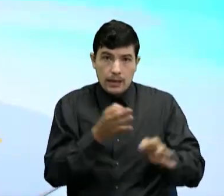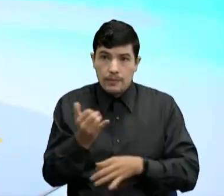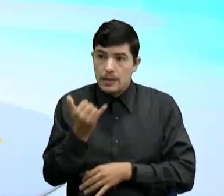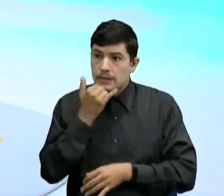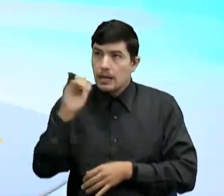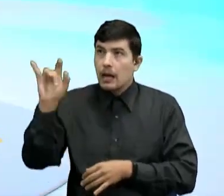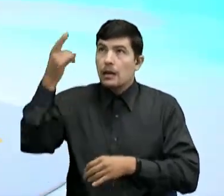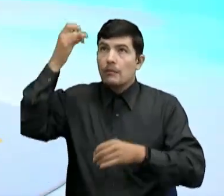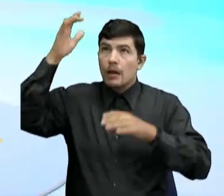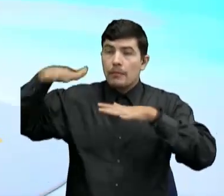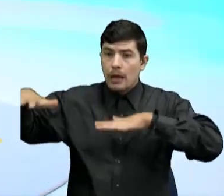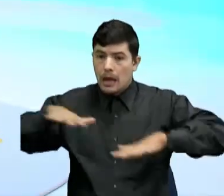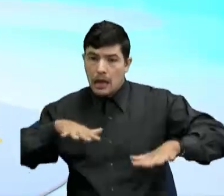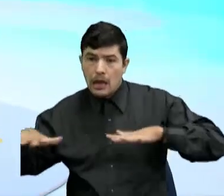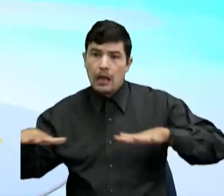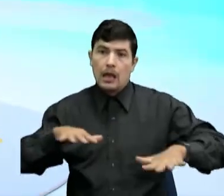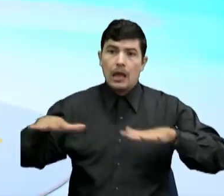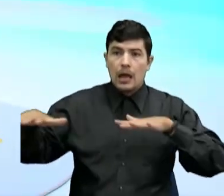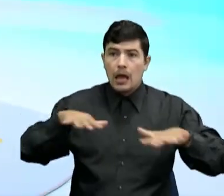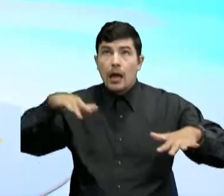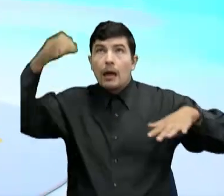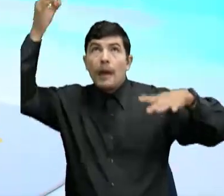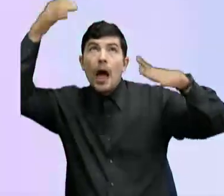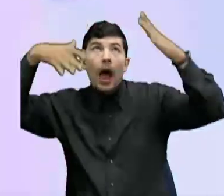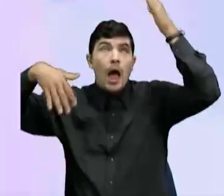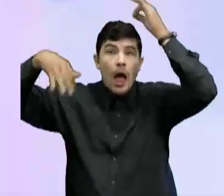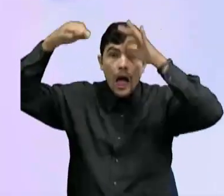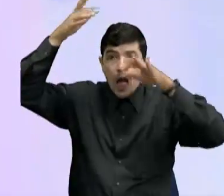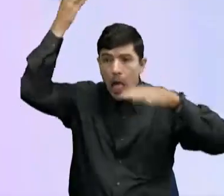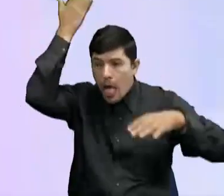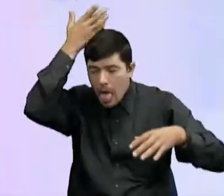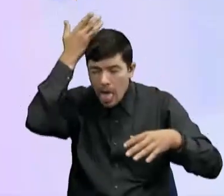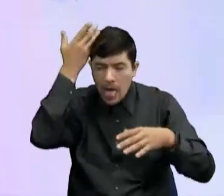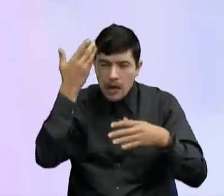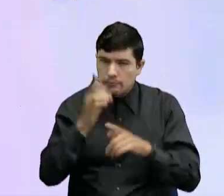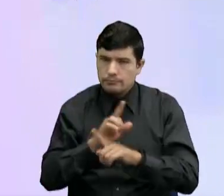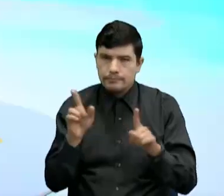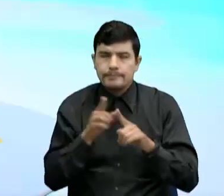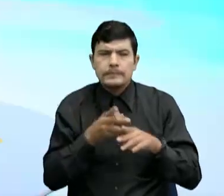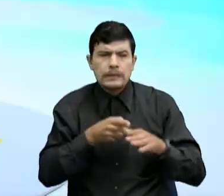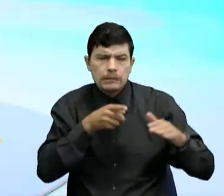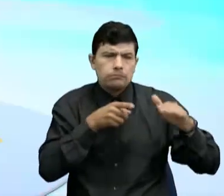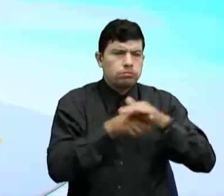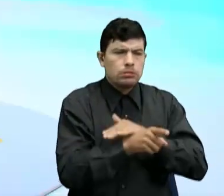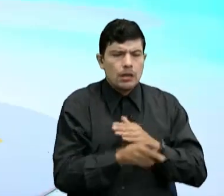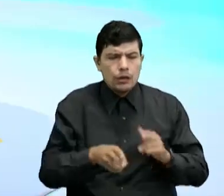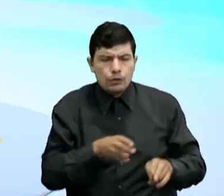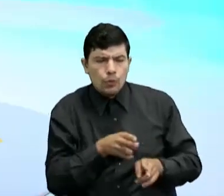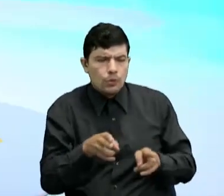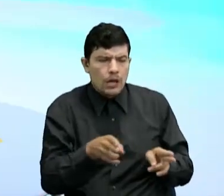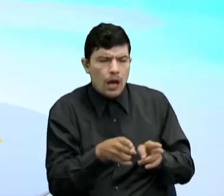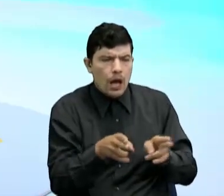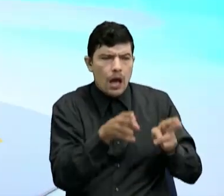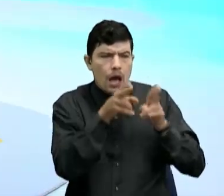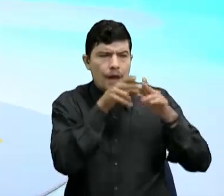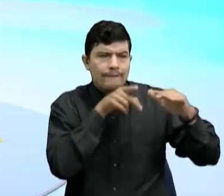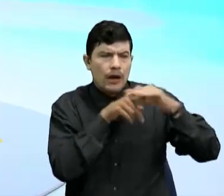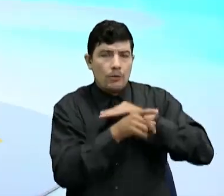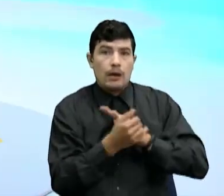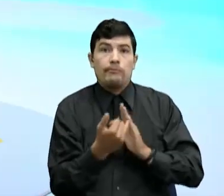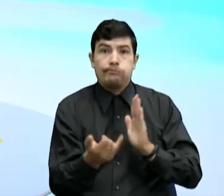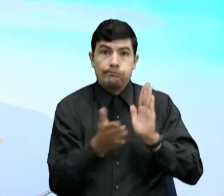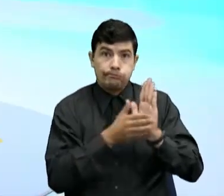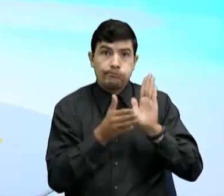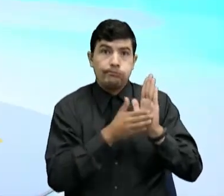pase nada De pronto un temblor Un sismo O algo así Hay que buscar La ruta de evacuación Un Cualquier cosa Y siempre la ruta de evacuación Tiene que estar estipulado